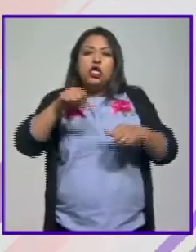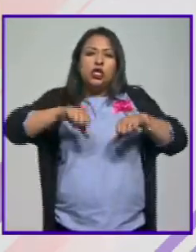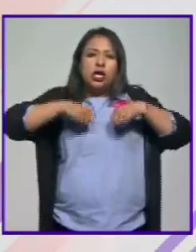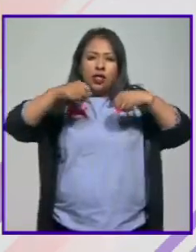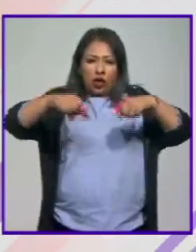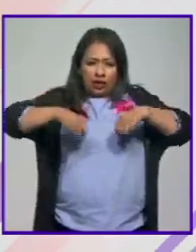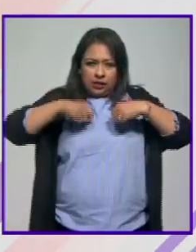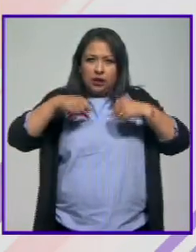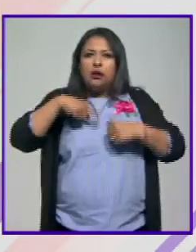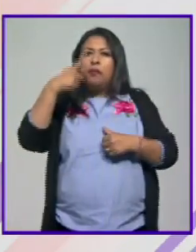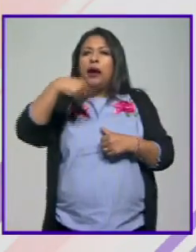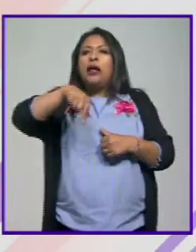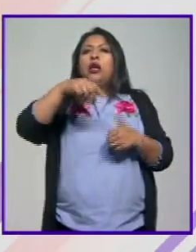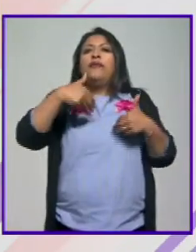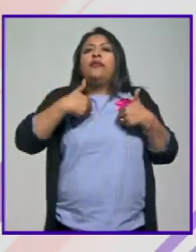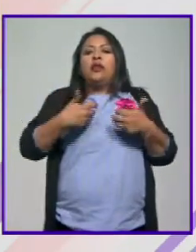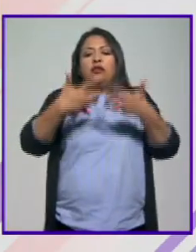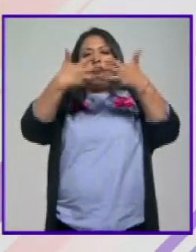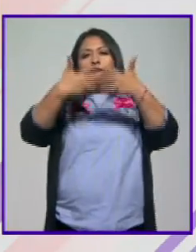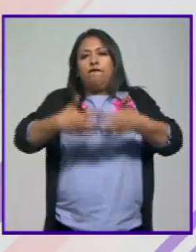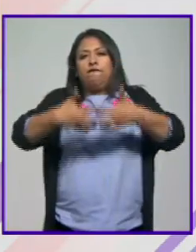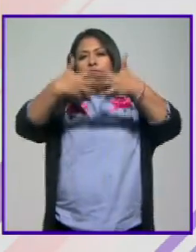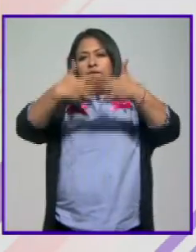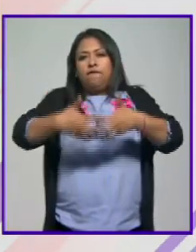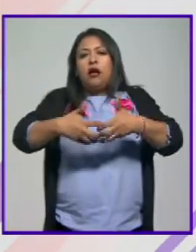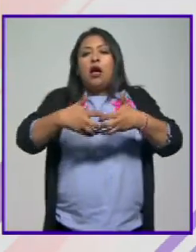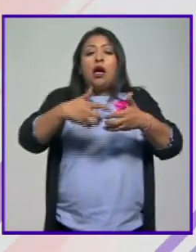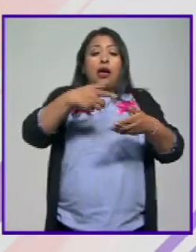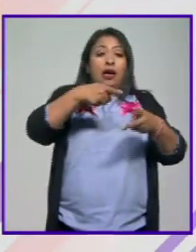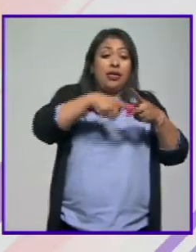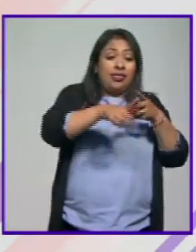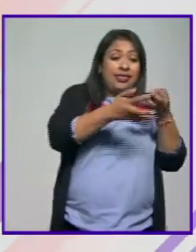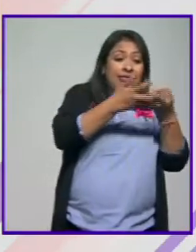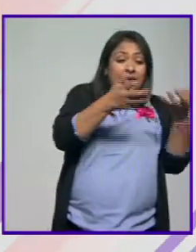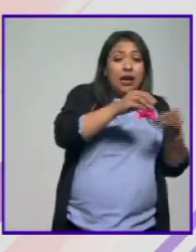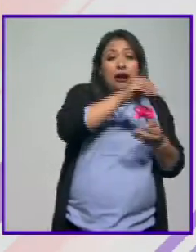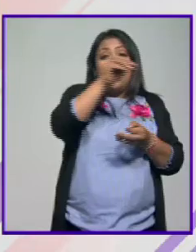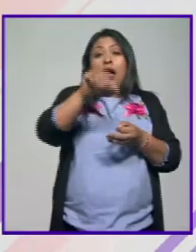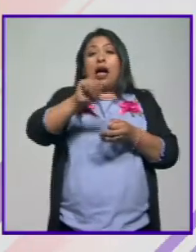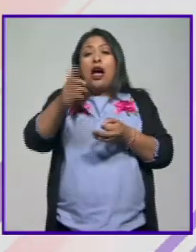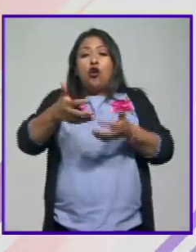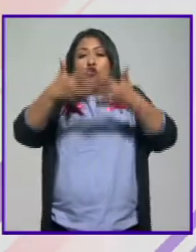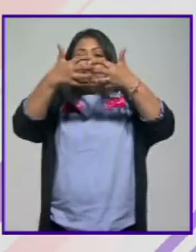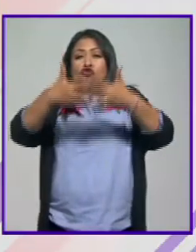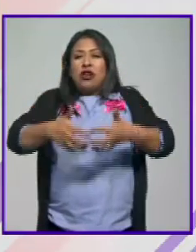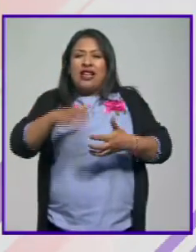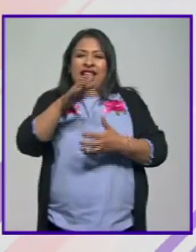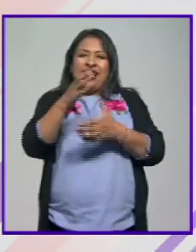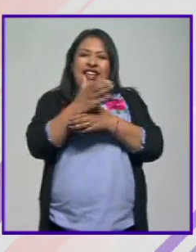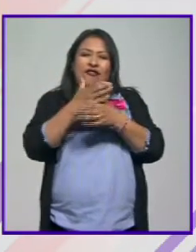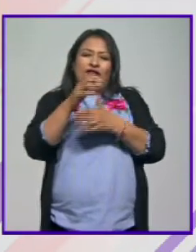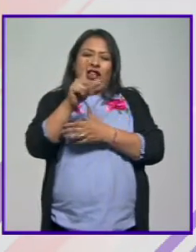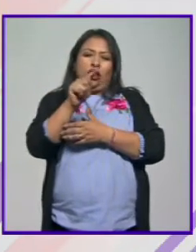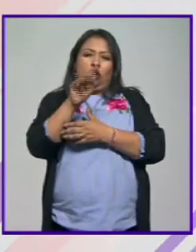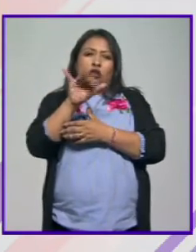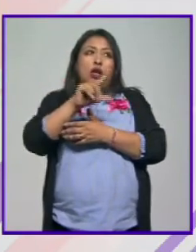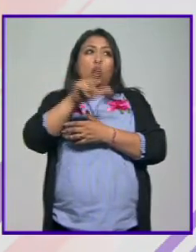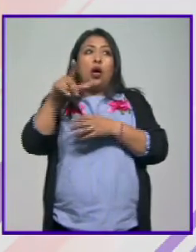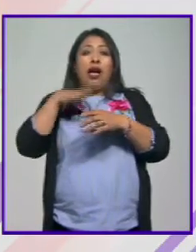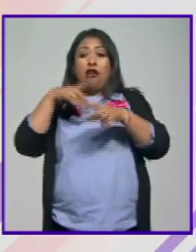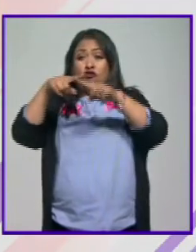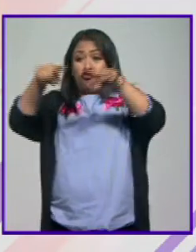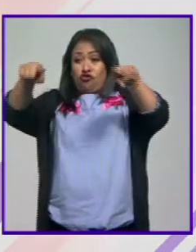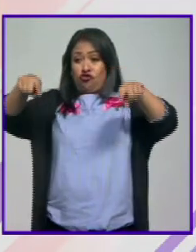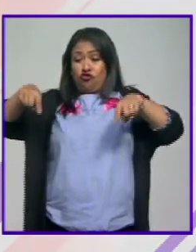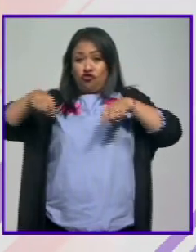adolescentes para que comprendan la producción desde la tierra hasta el café tostado y el café tostado pues tendremos una alberca de